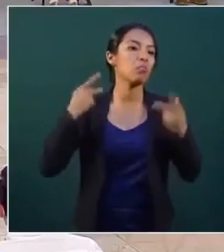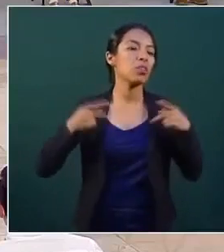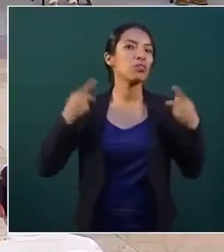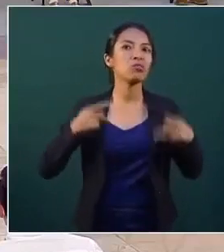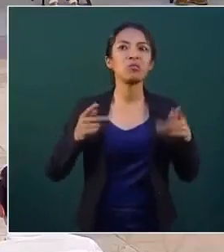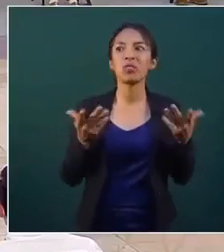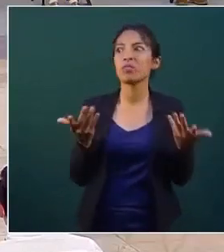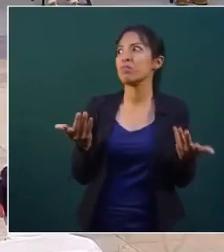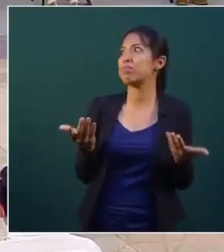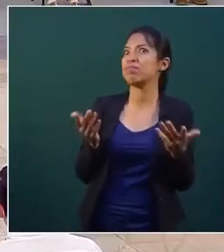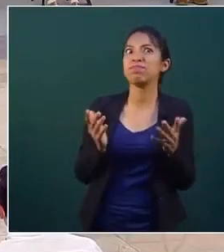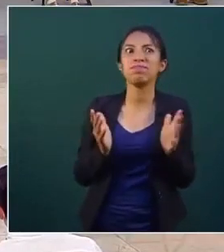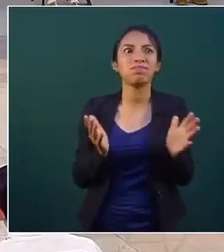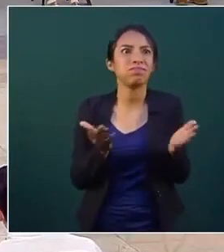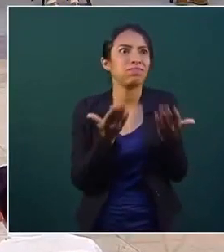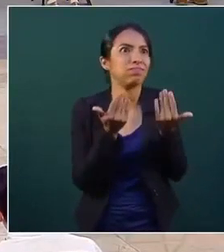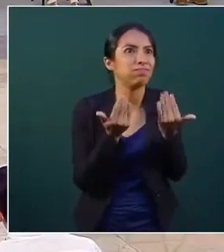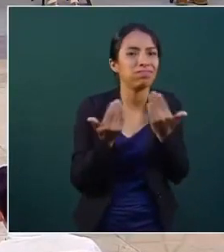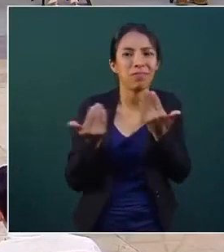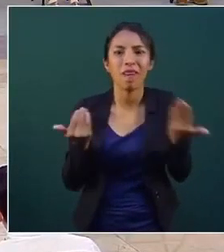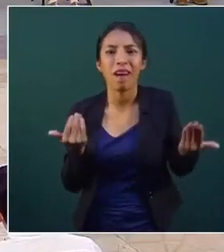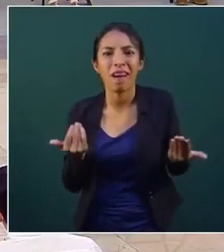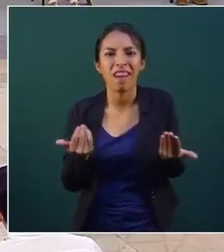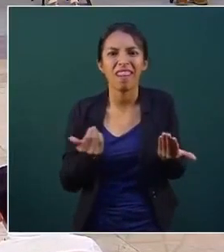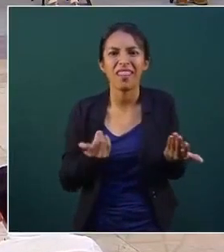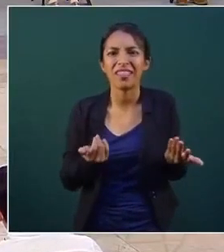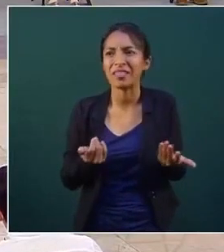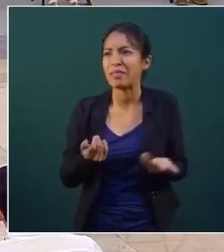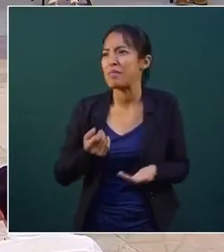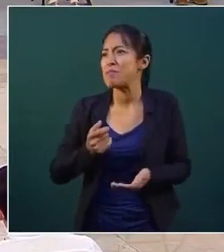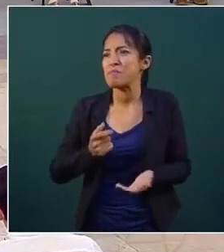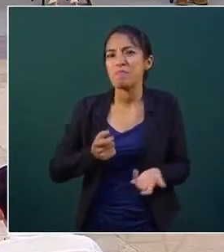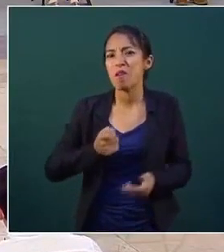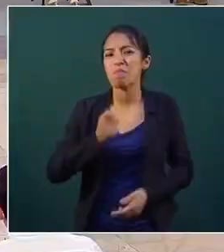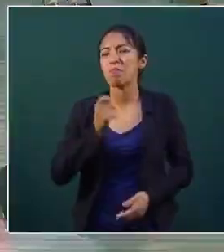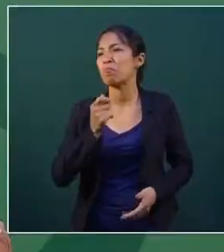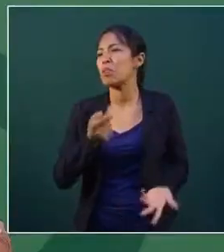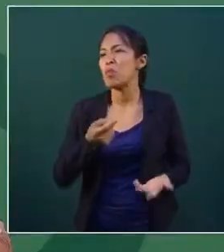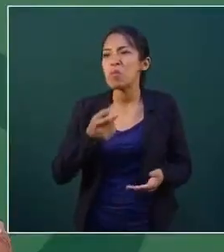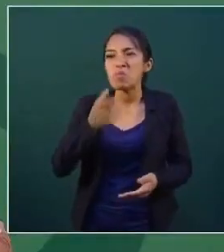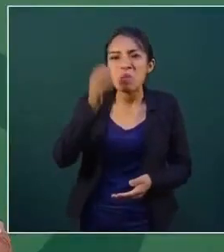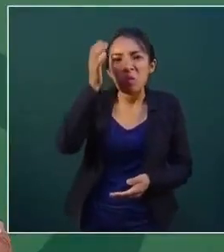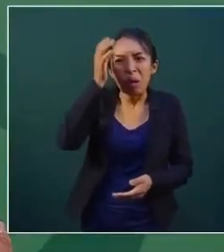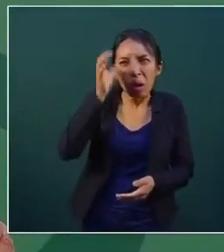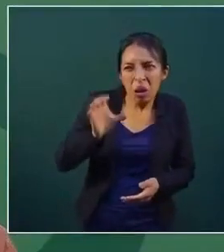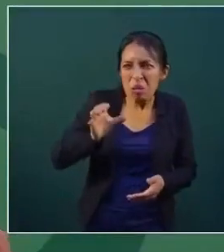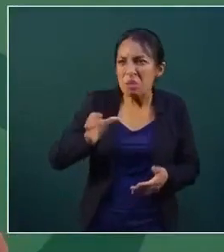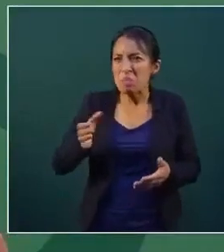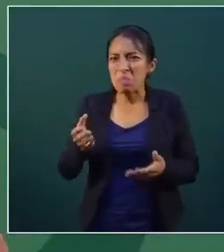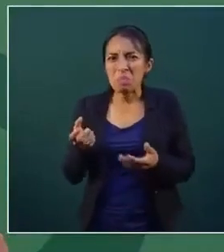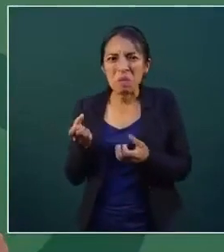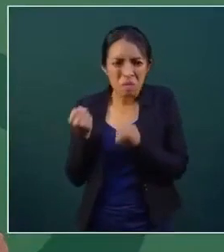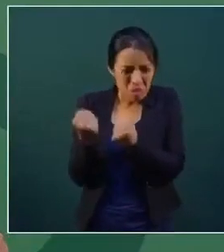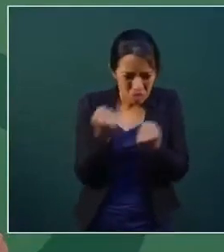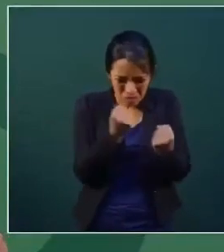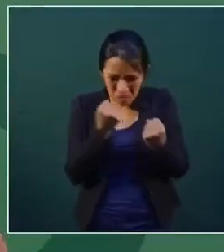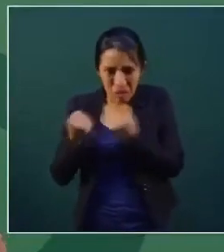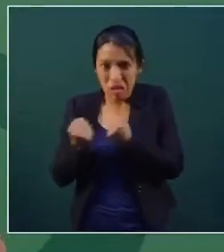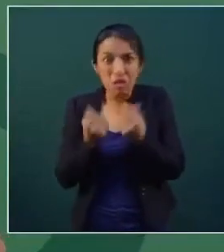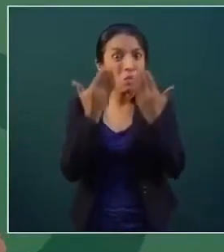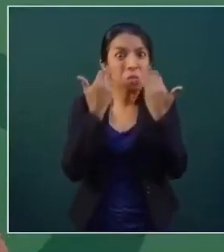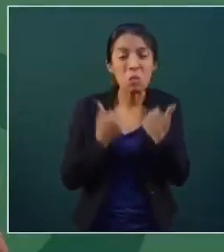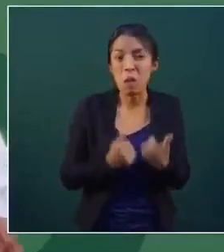todo era pura demagogia, no había elementos